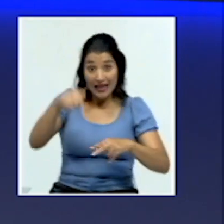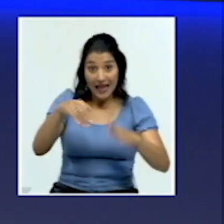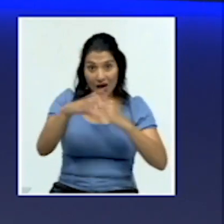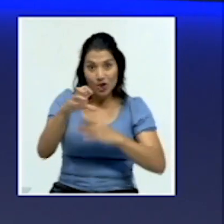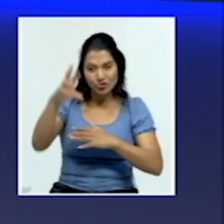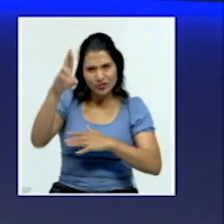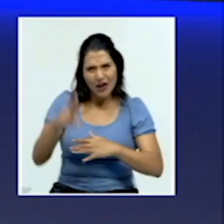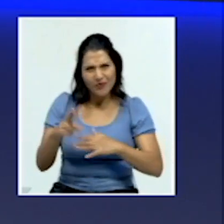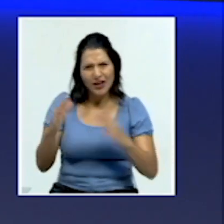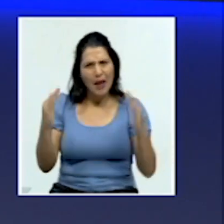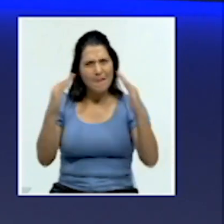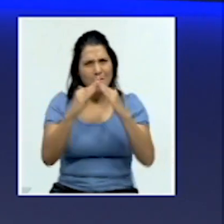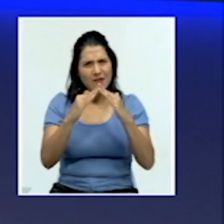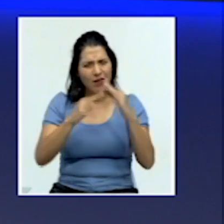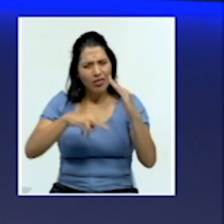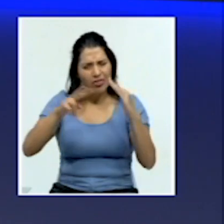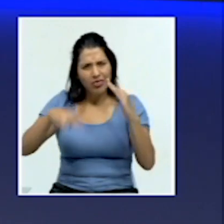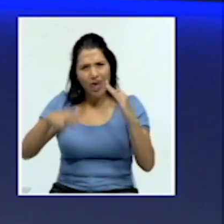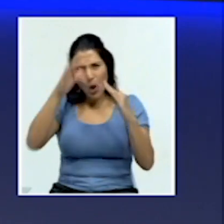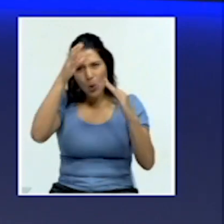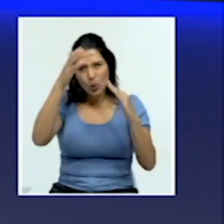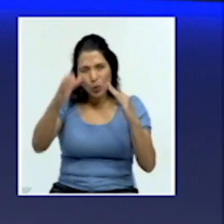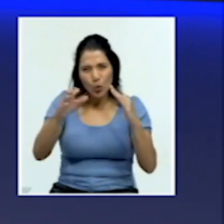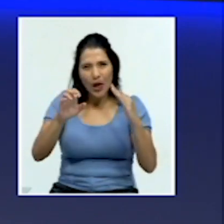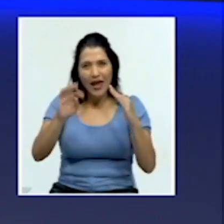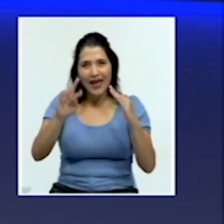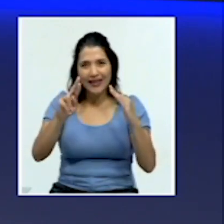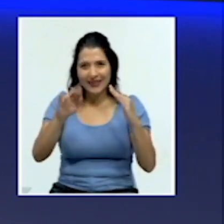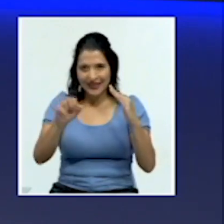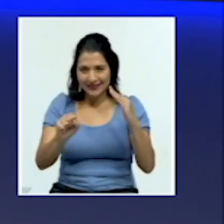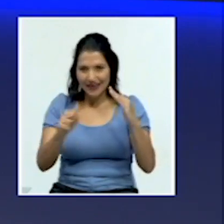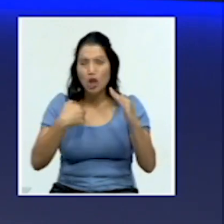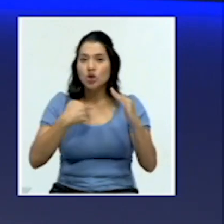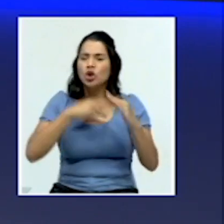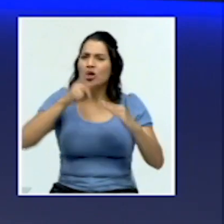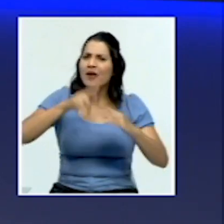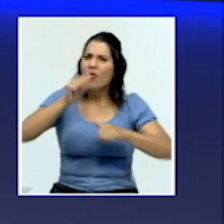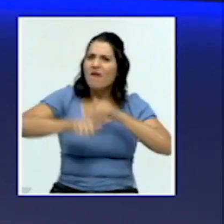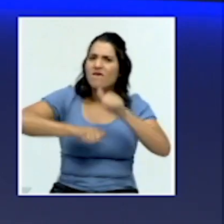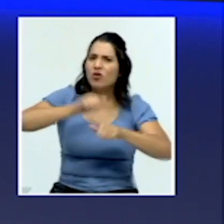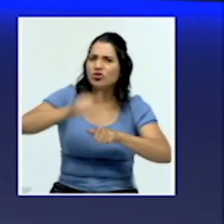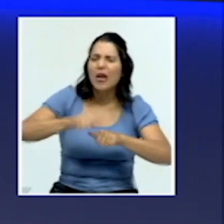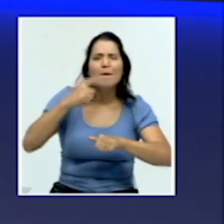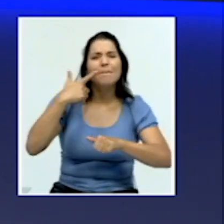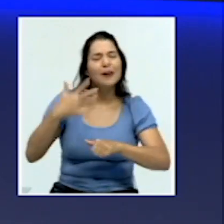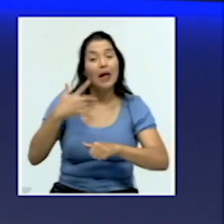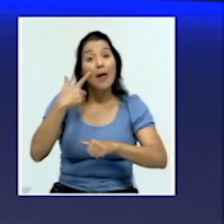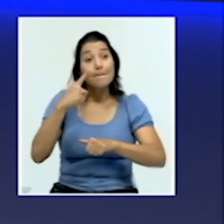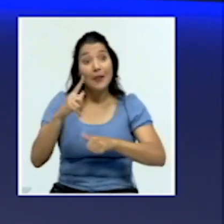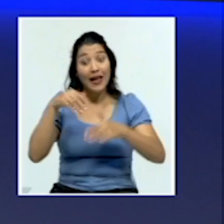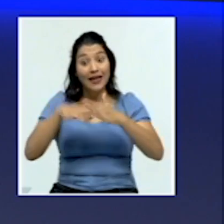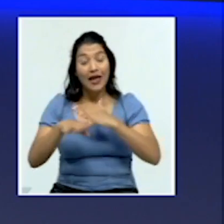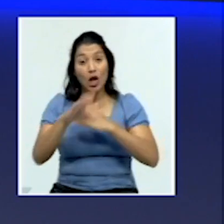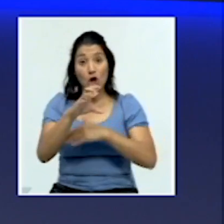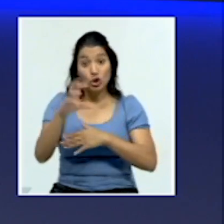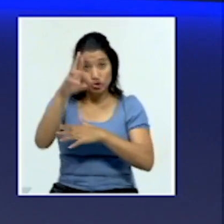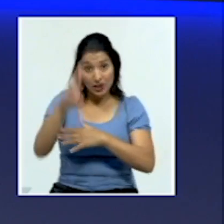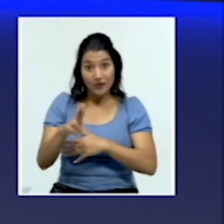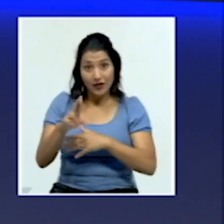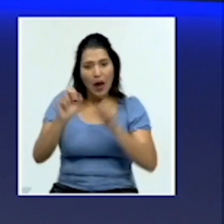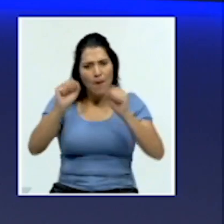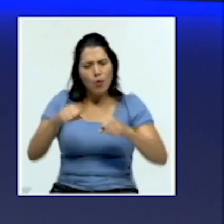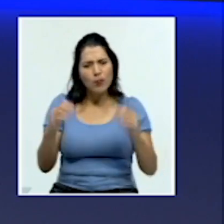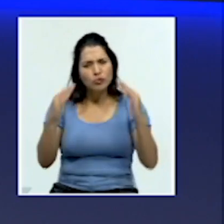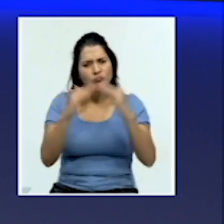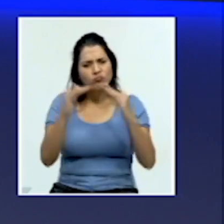este país conviven muchas etnias y culturas. Debemos esforzarnos para que en el país quepamos y